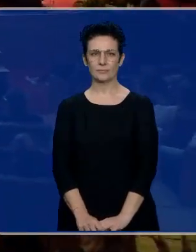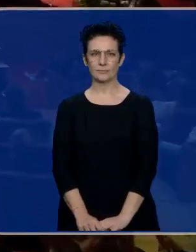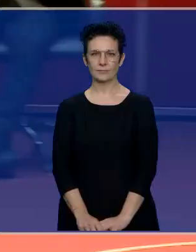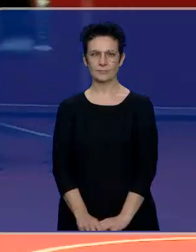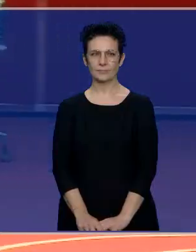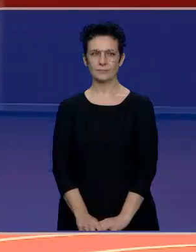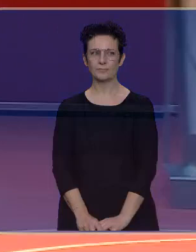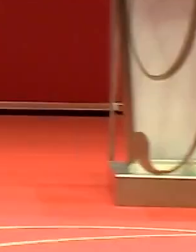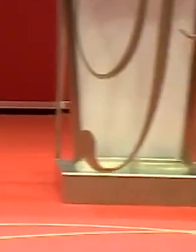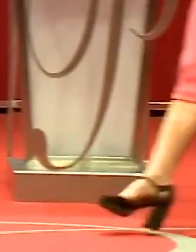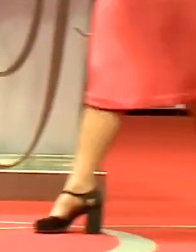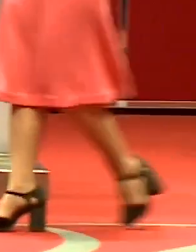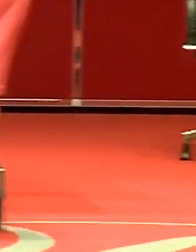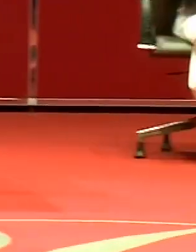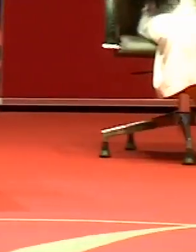¡Aplausos!